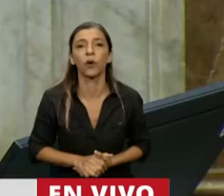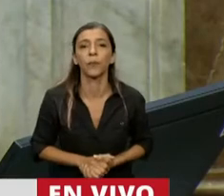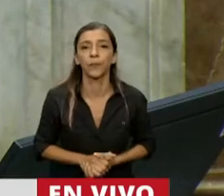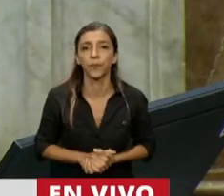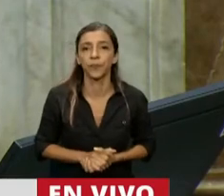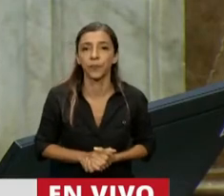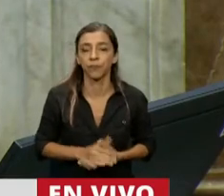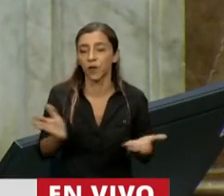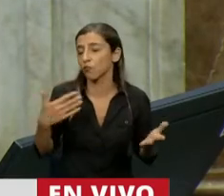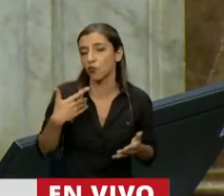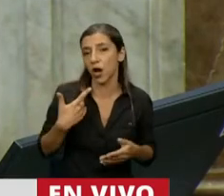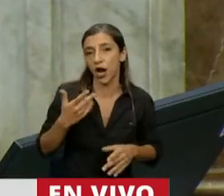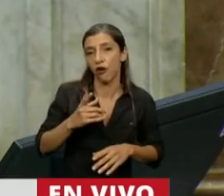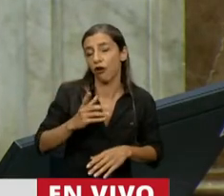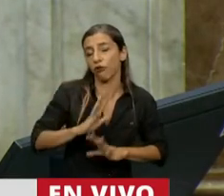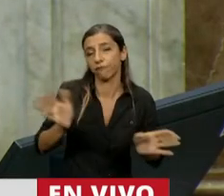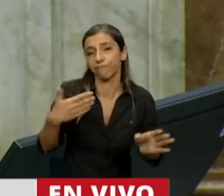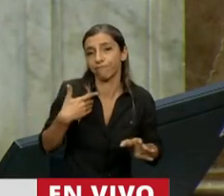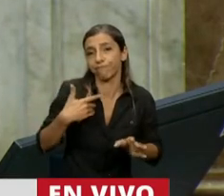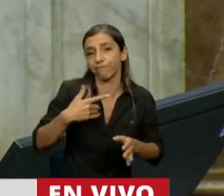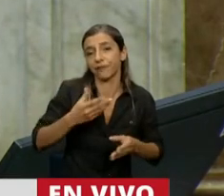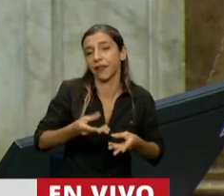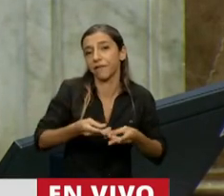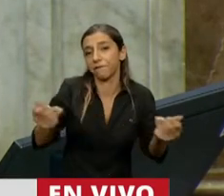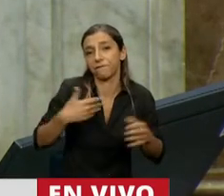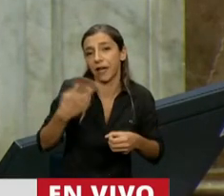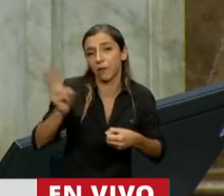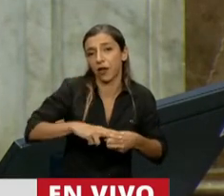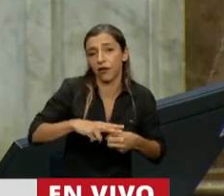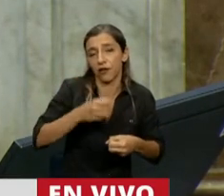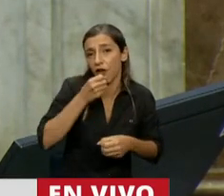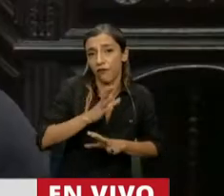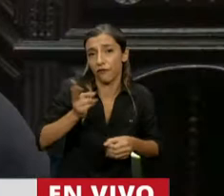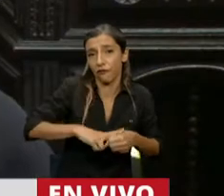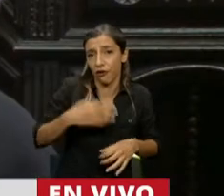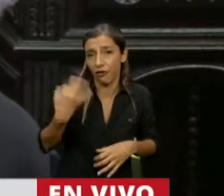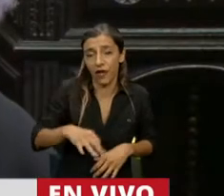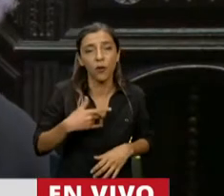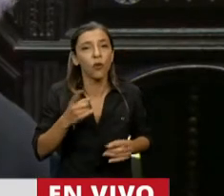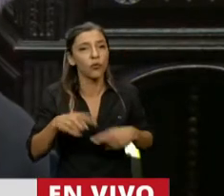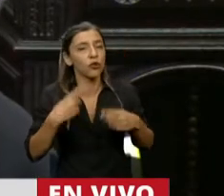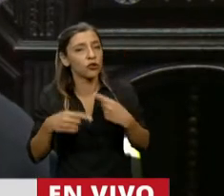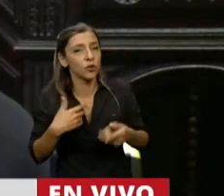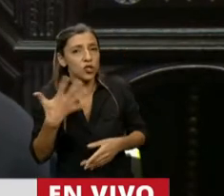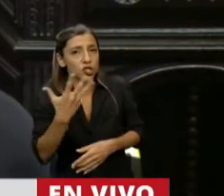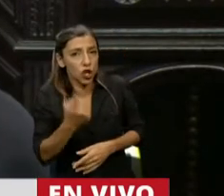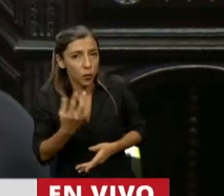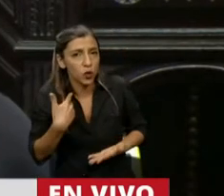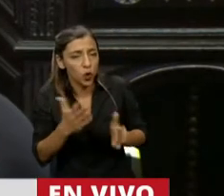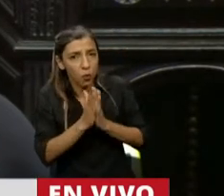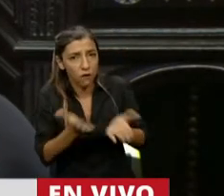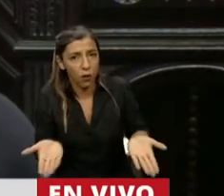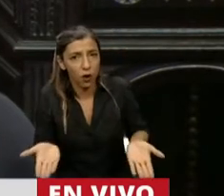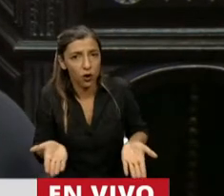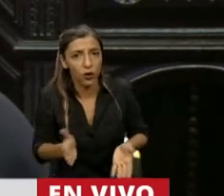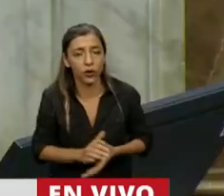Bueno, entonces le saco el uso de la palabra. La región metropolitana, sigo con los argumentos. Señor presidente, van a ser 5 minutos más, le pido por favor.